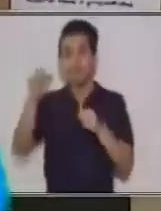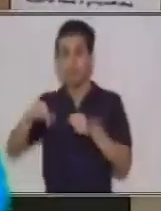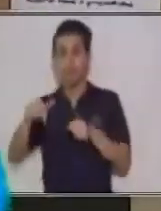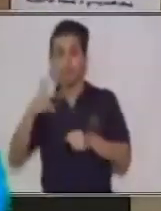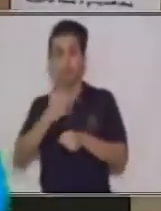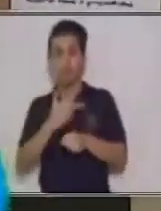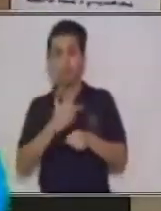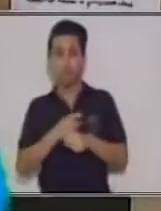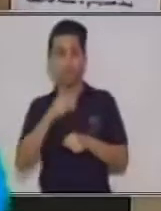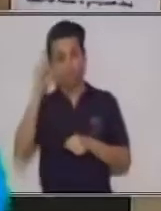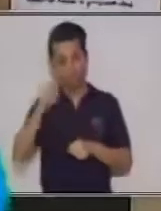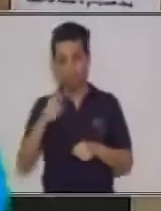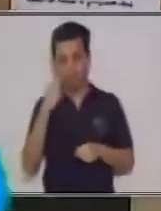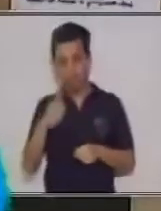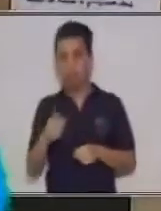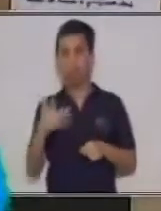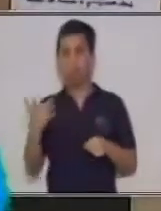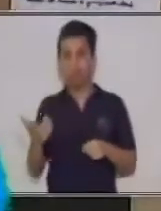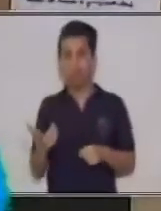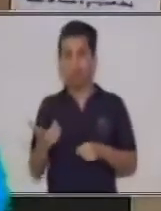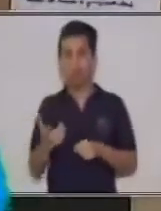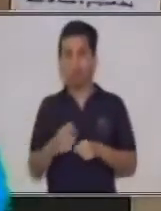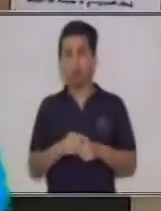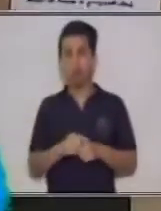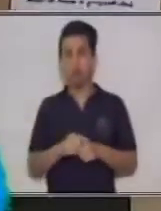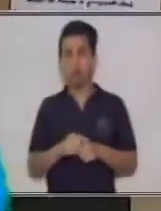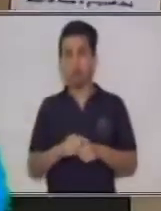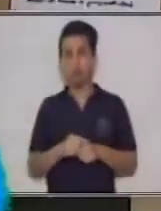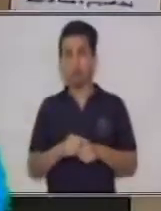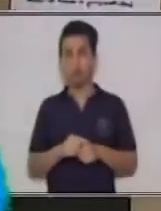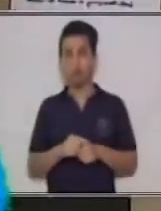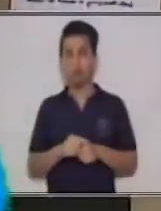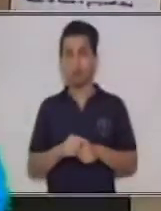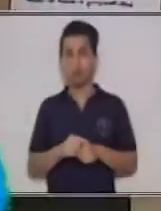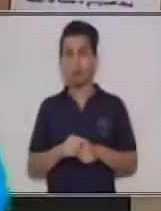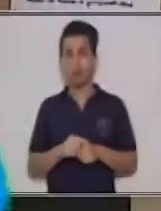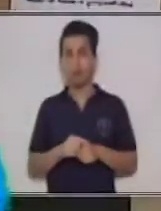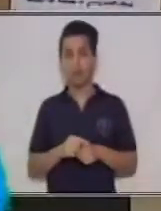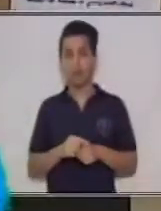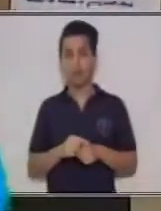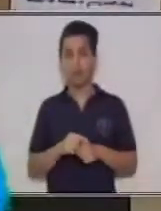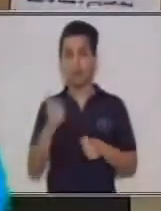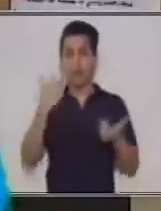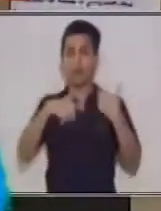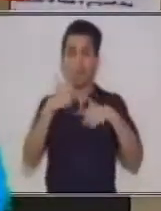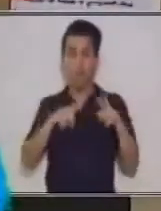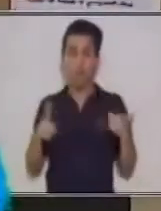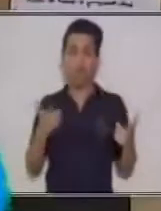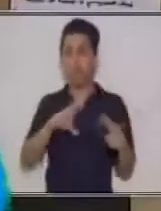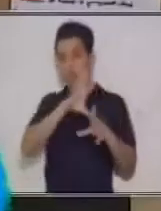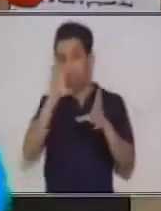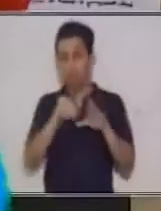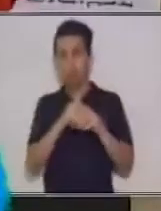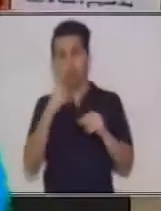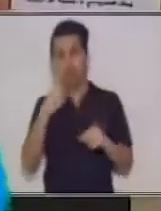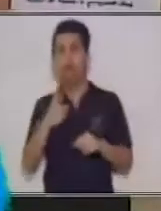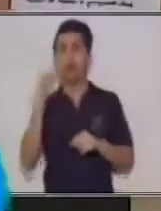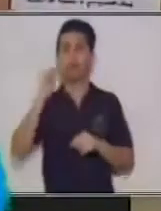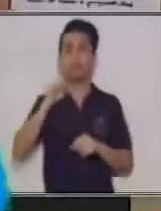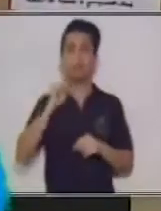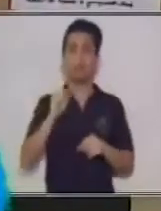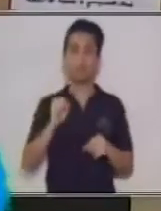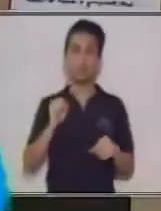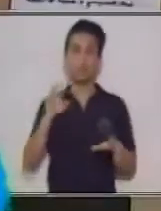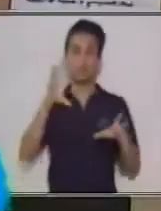debemos de contemplar prácticamente el lenguaje, el contenido, por medio de la cual la aplicabilidad se puede